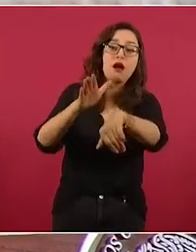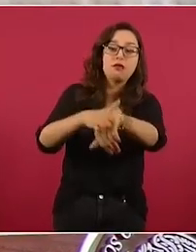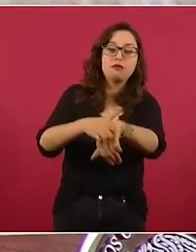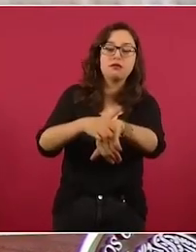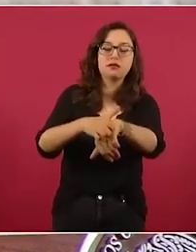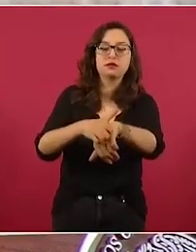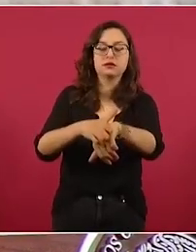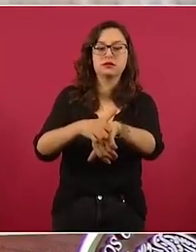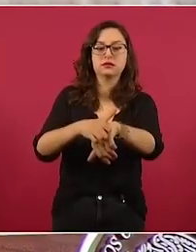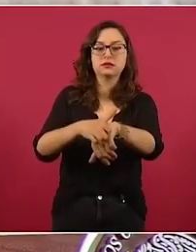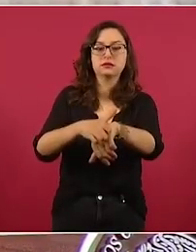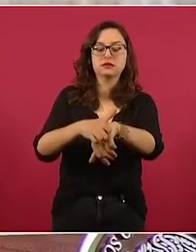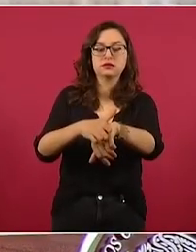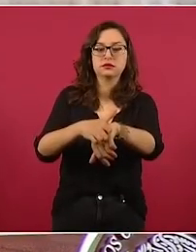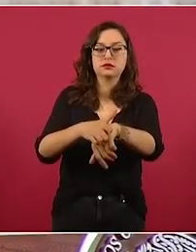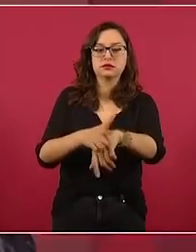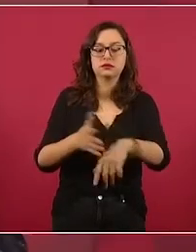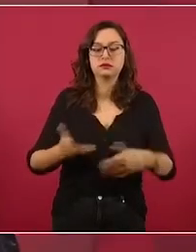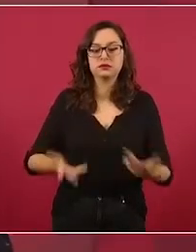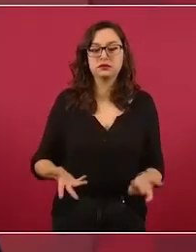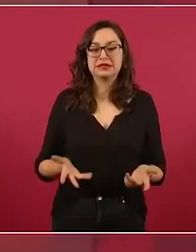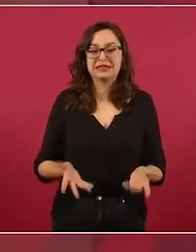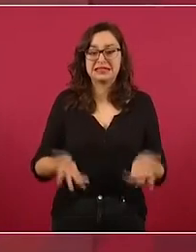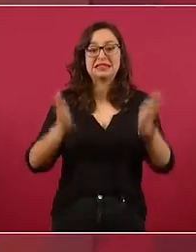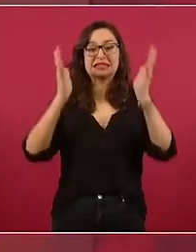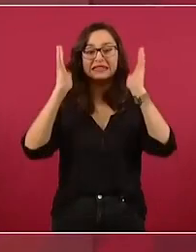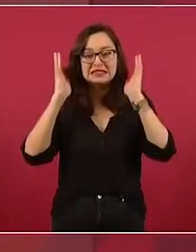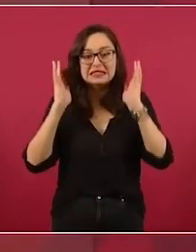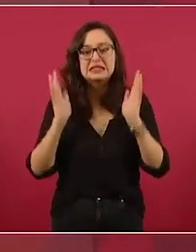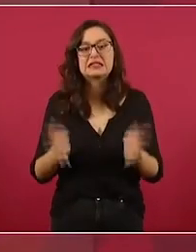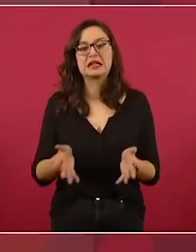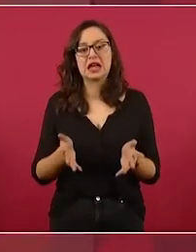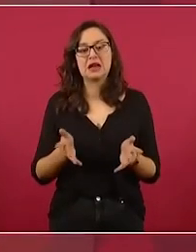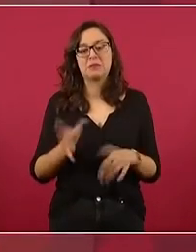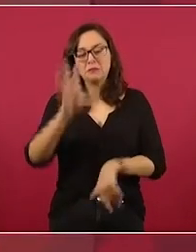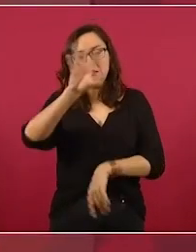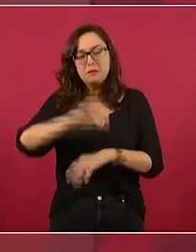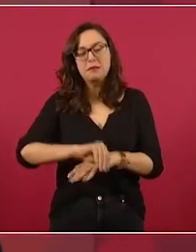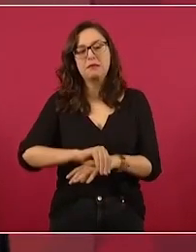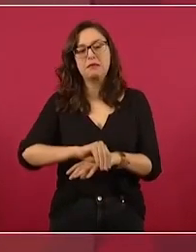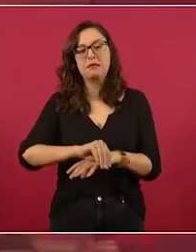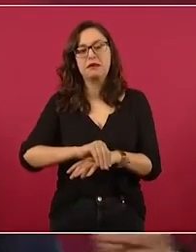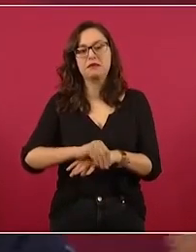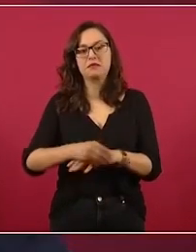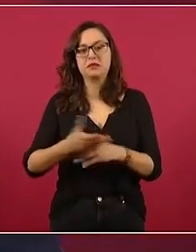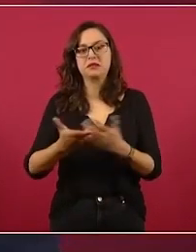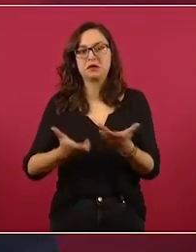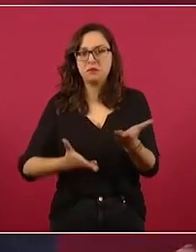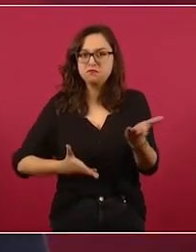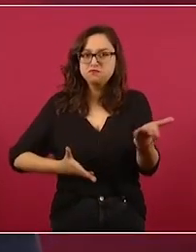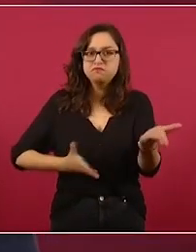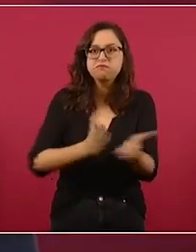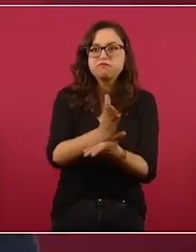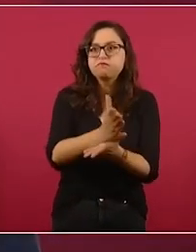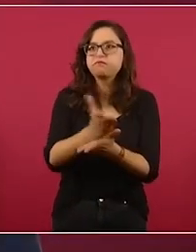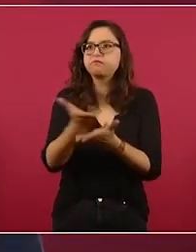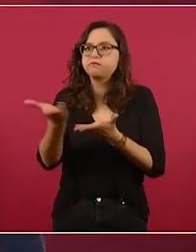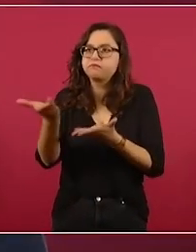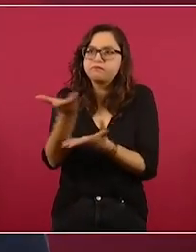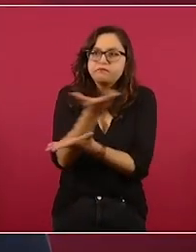acepten una intermediación como la que estamos proponiendo